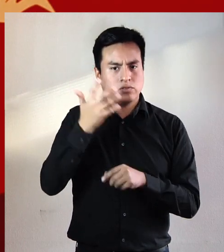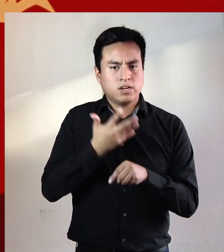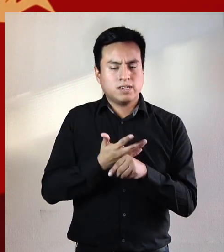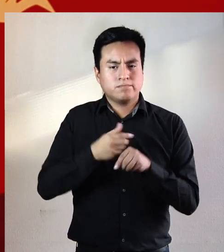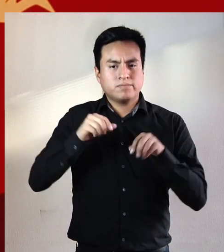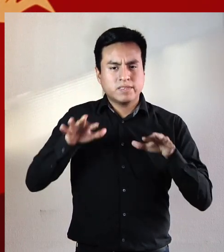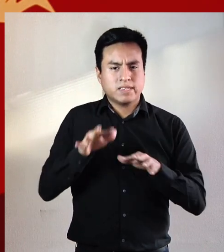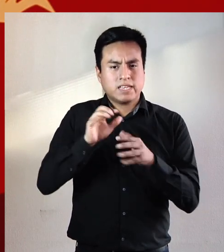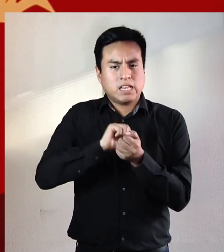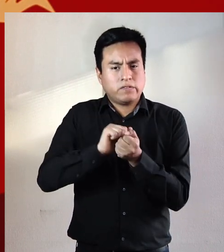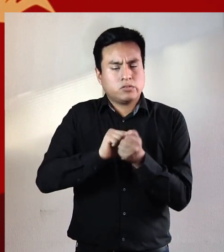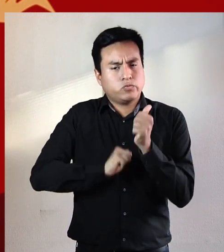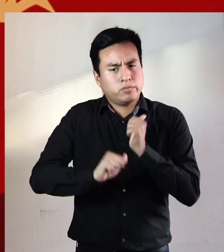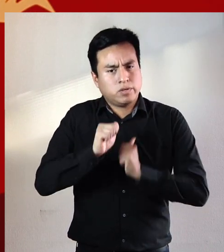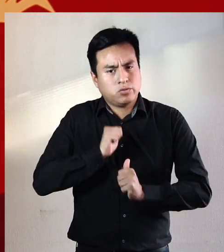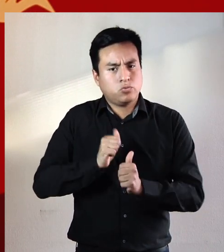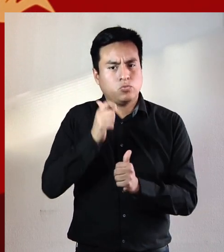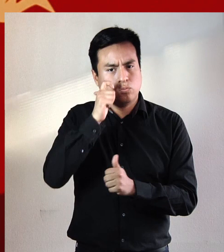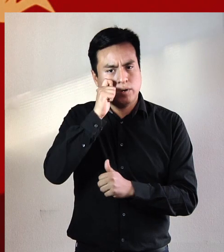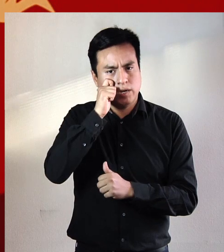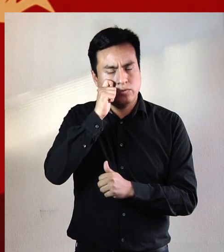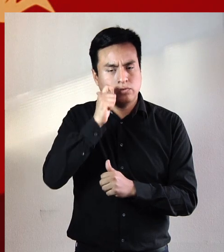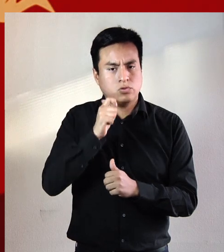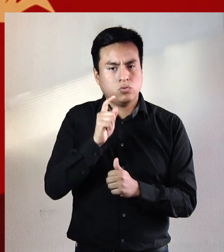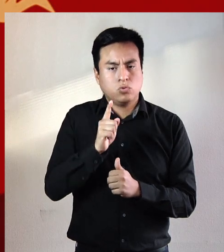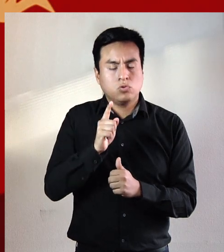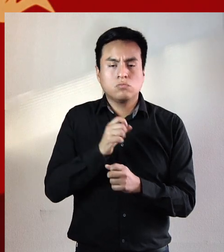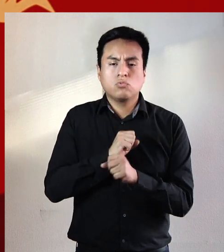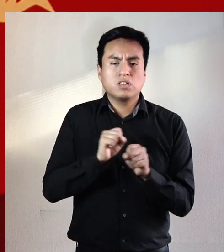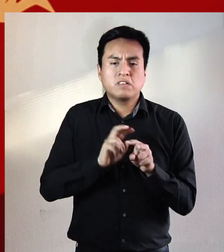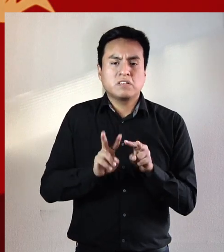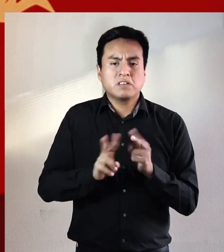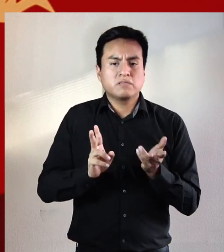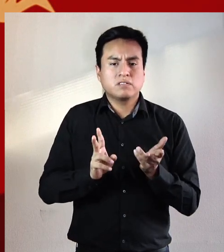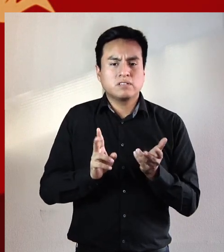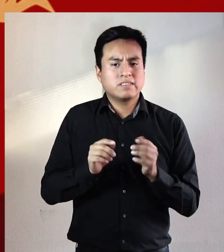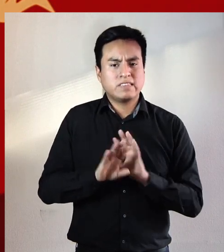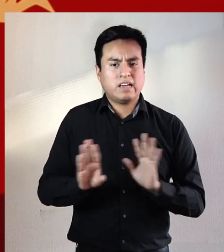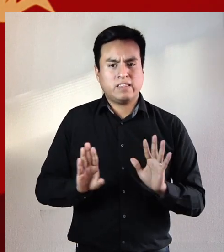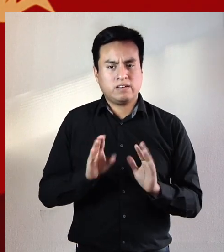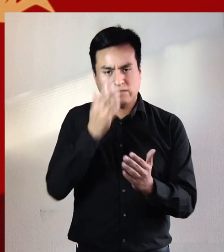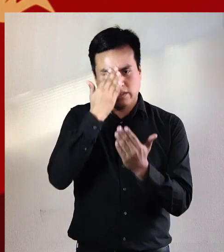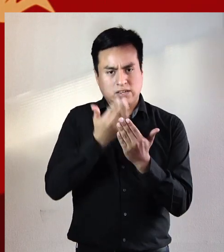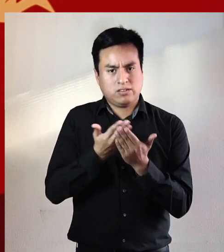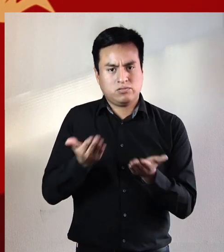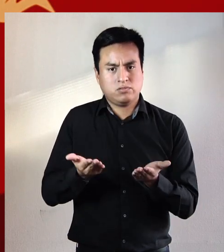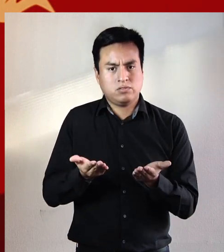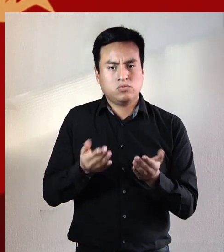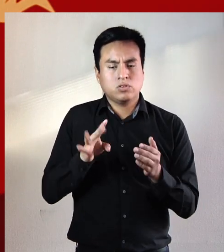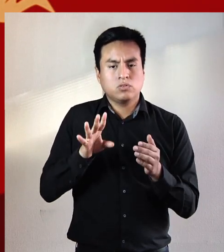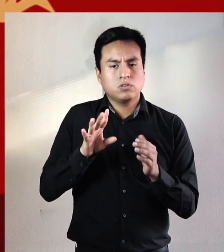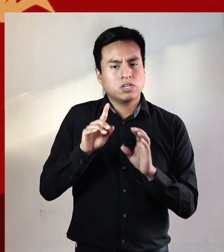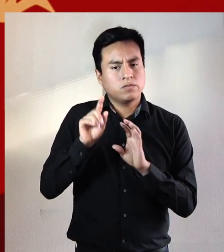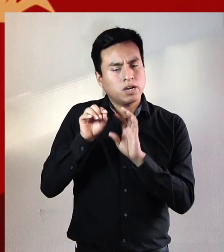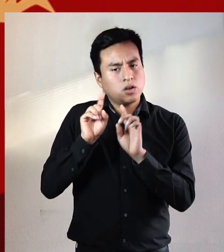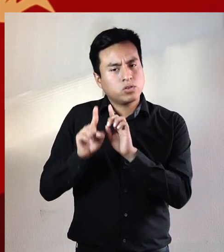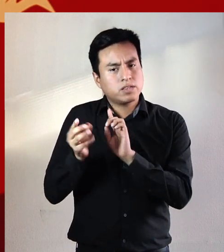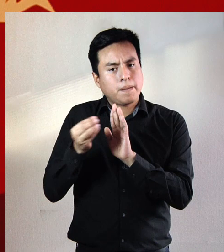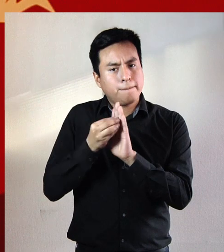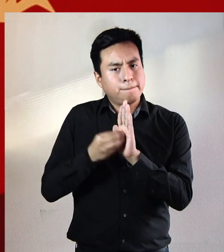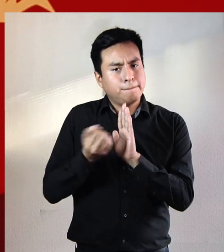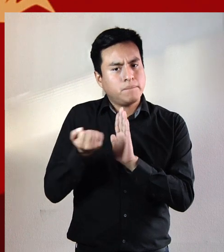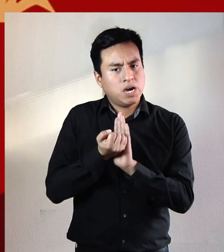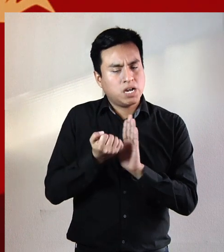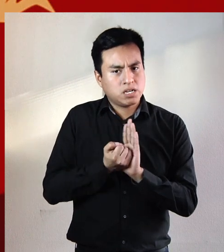los sueños con que ella intenta lavarse el sufrimiento humano y que uno no puede hacer nada frente a eso sino apenas